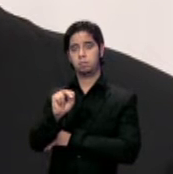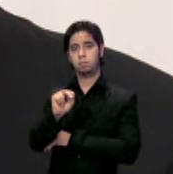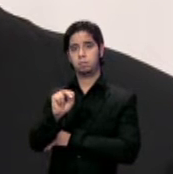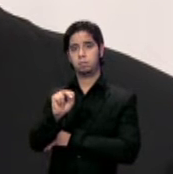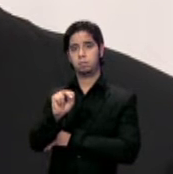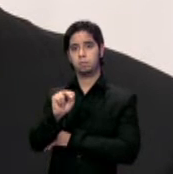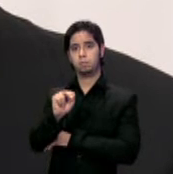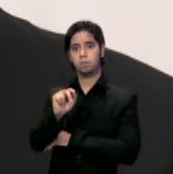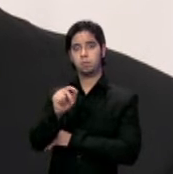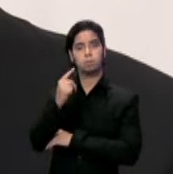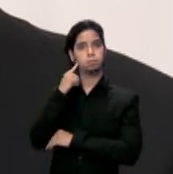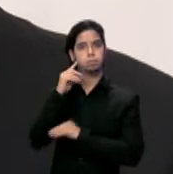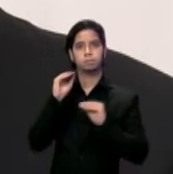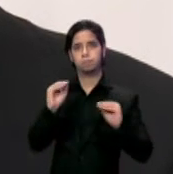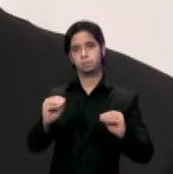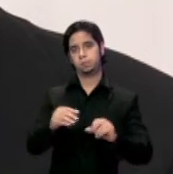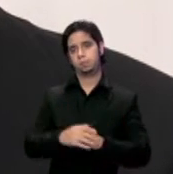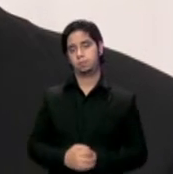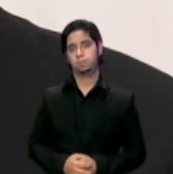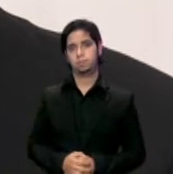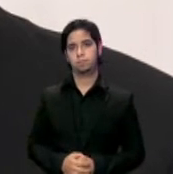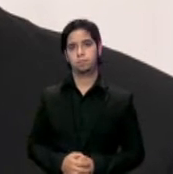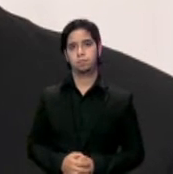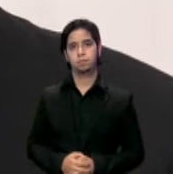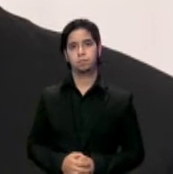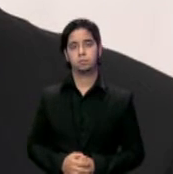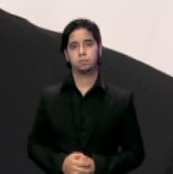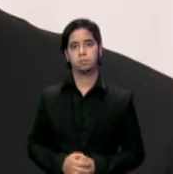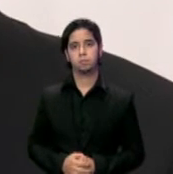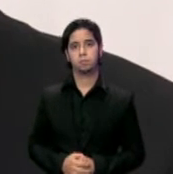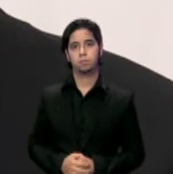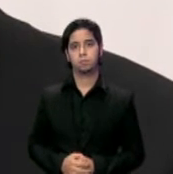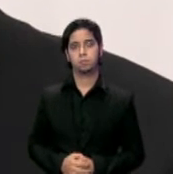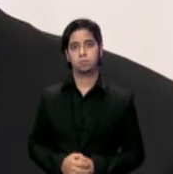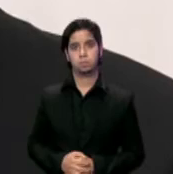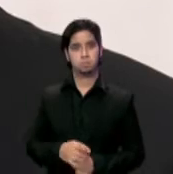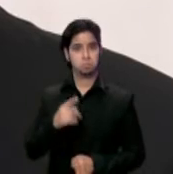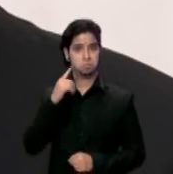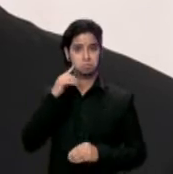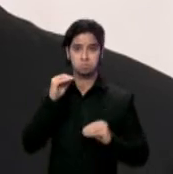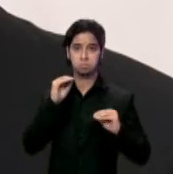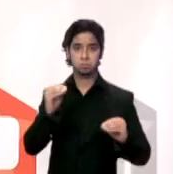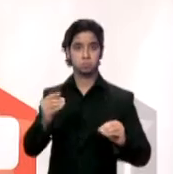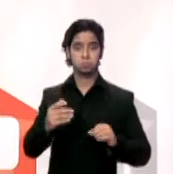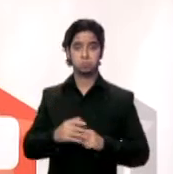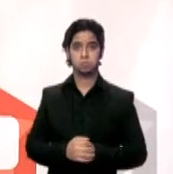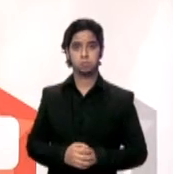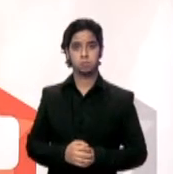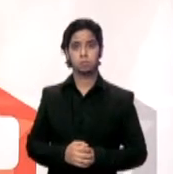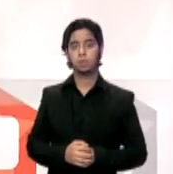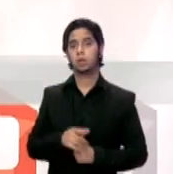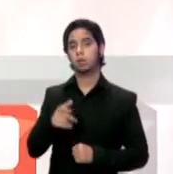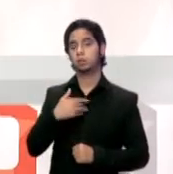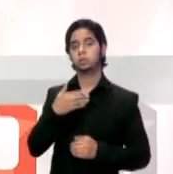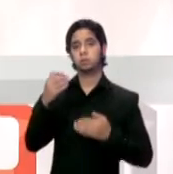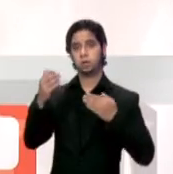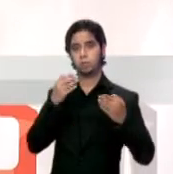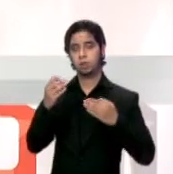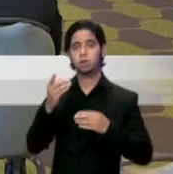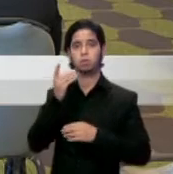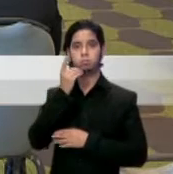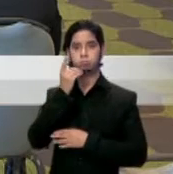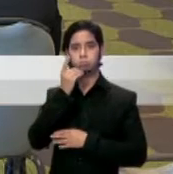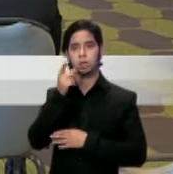y han invertido centros de miles de dólares en él y les ha dado un buen rendimiento. Servicio dental, ortopedia,